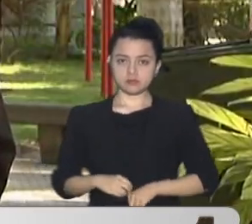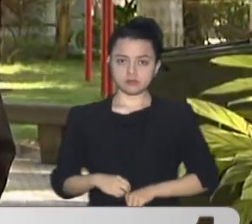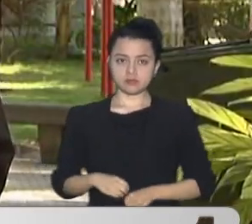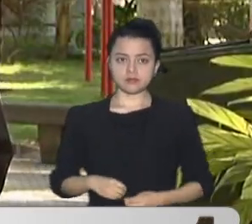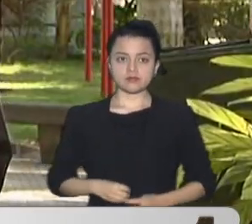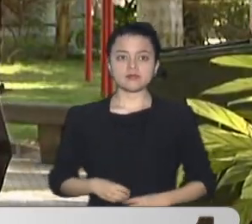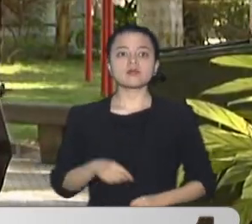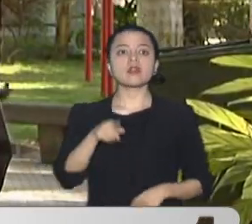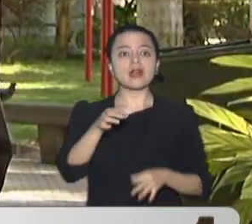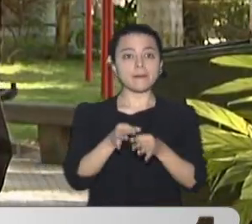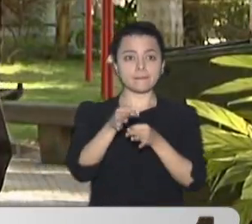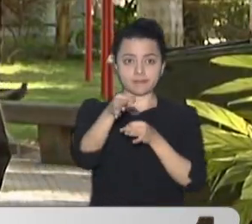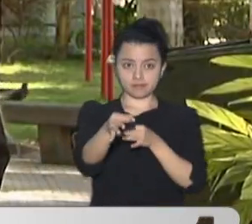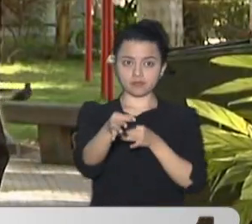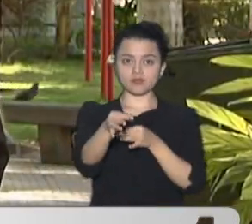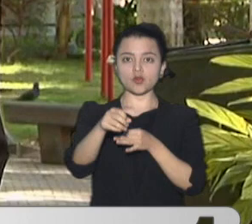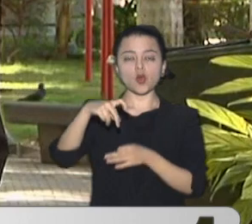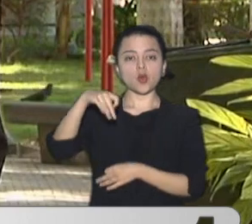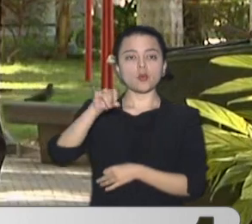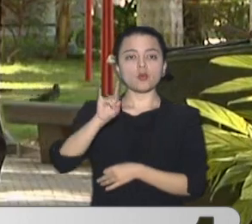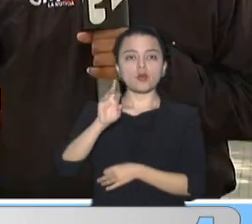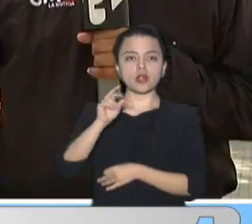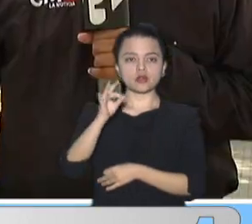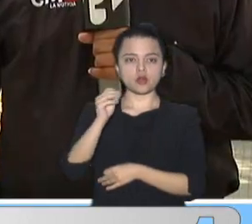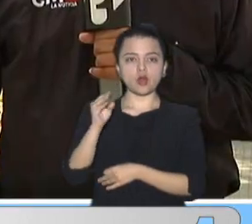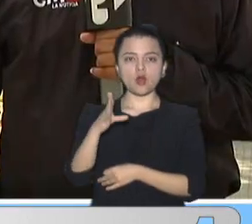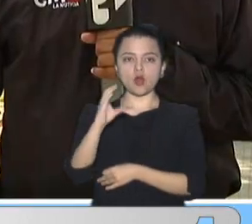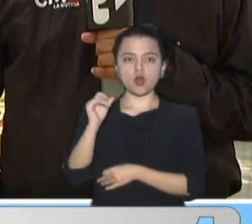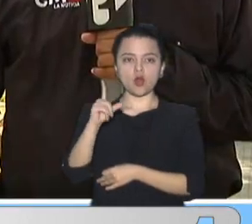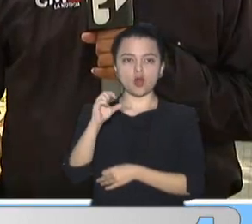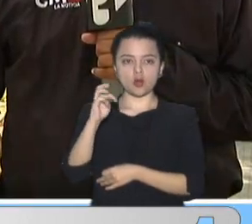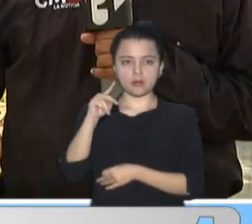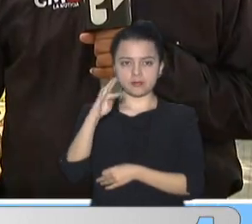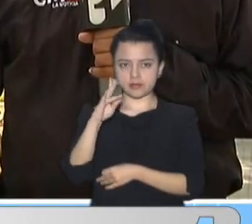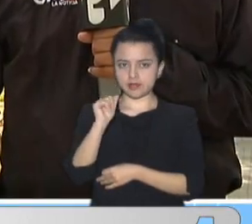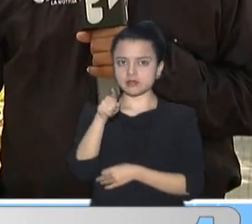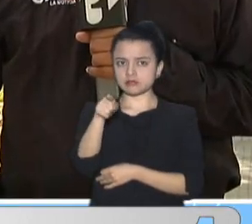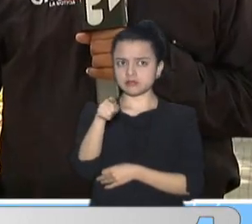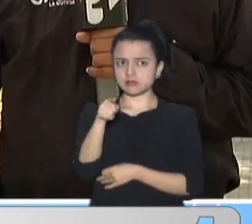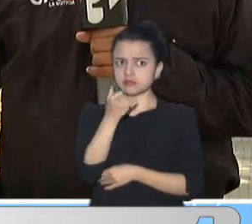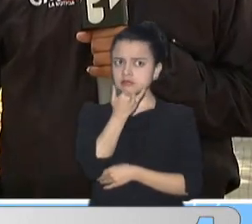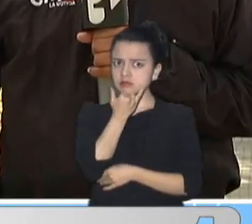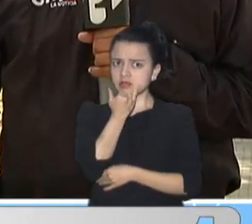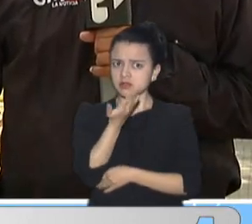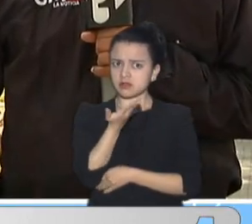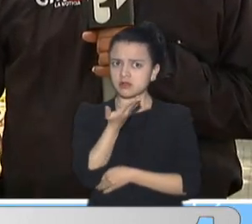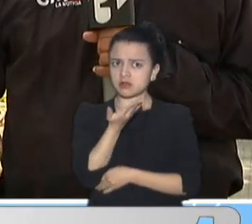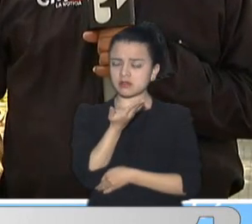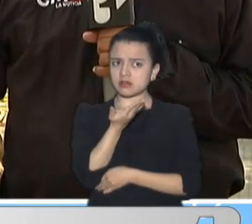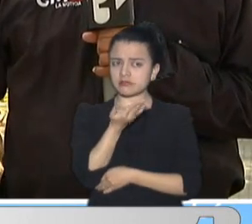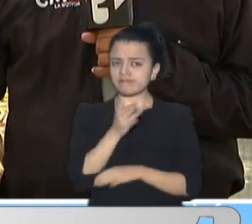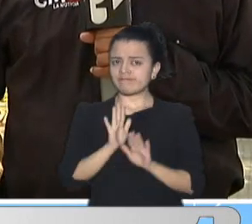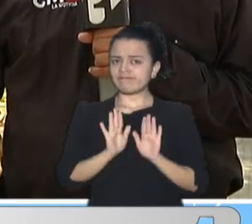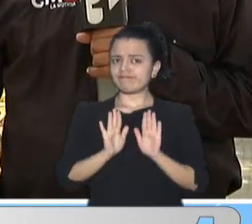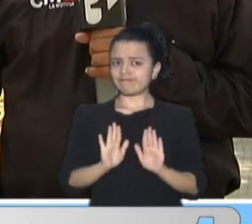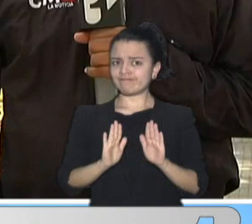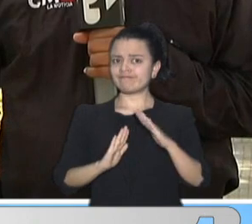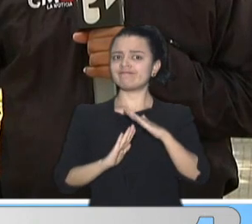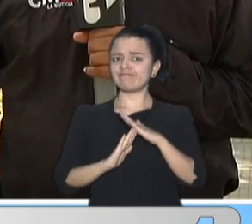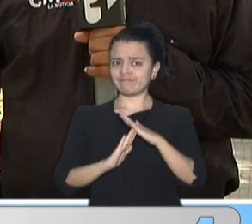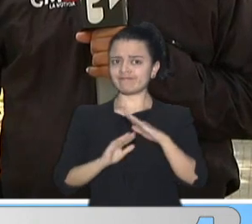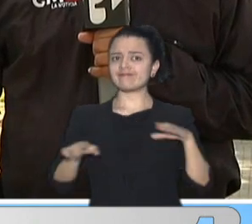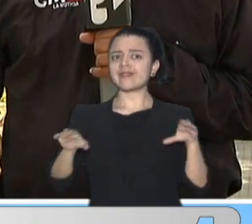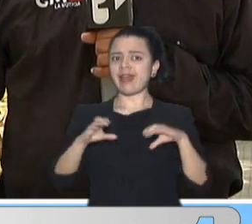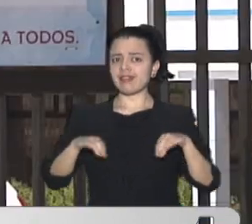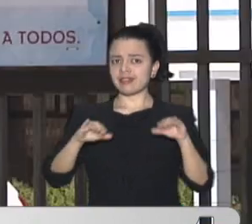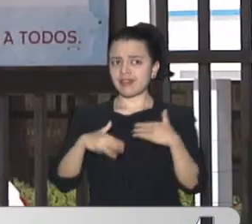municipio De Puerto Colombia Suspendieron Las actividades De actividad Académica Que se